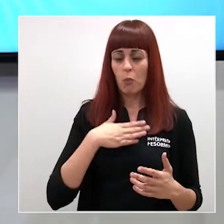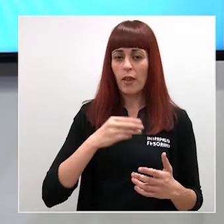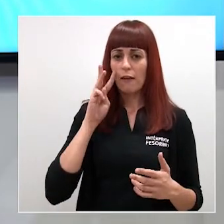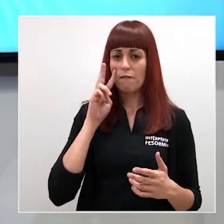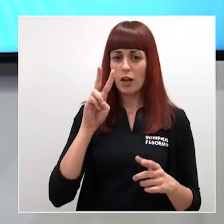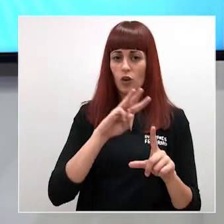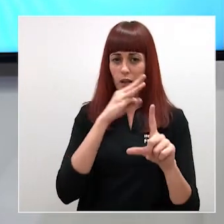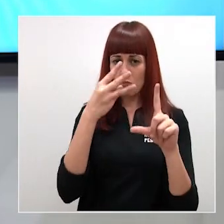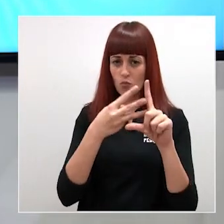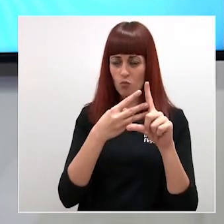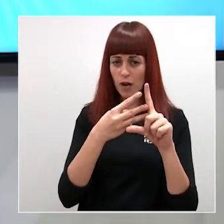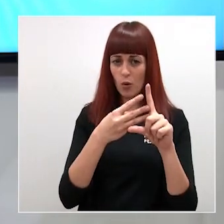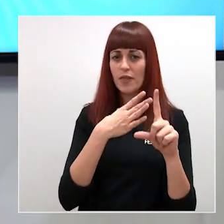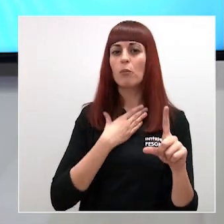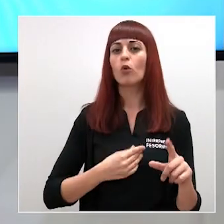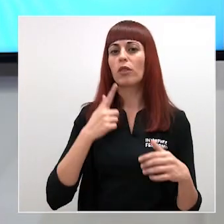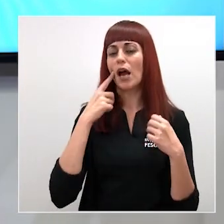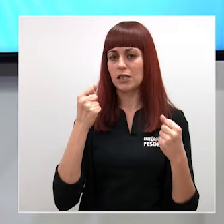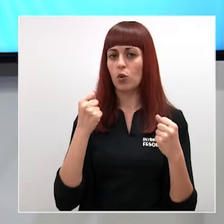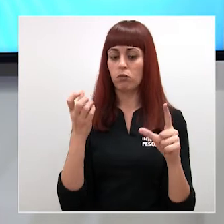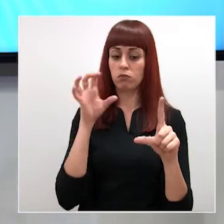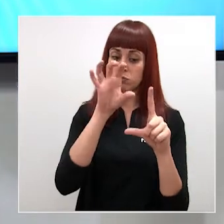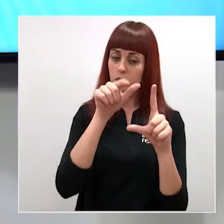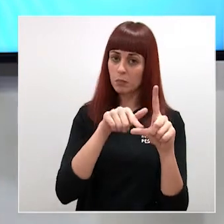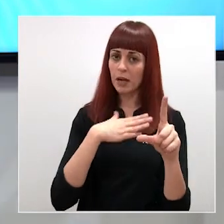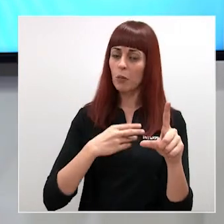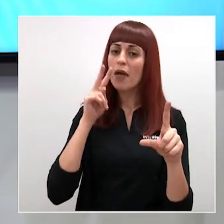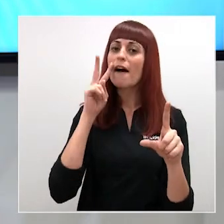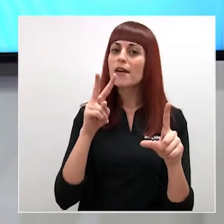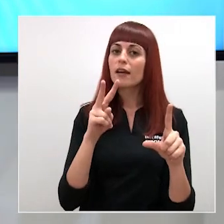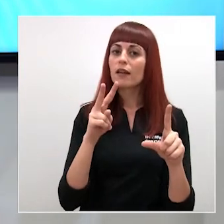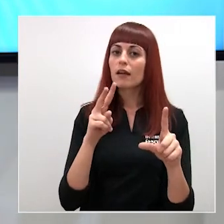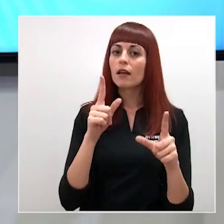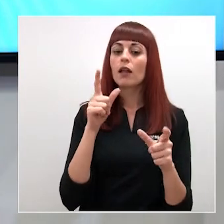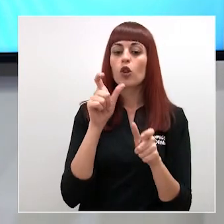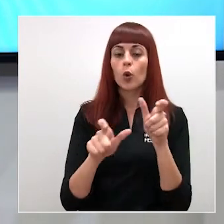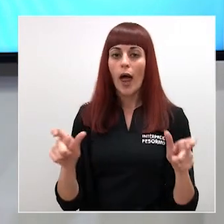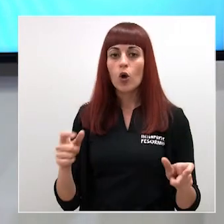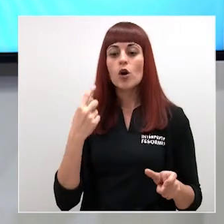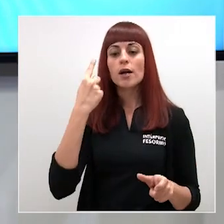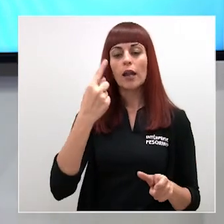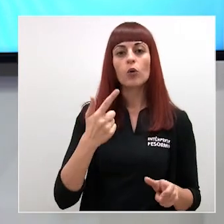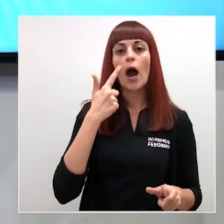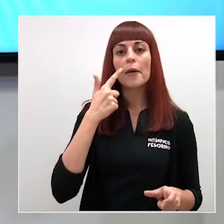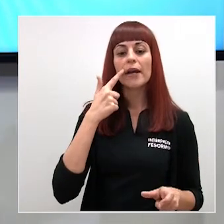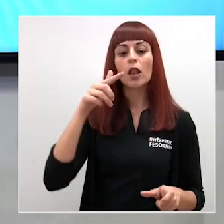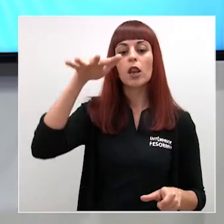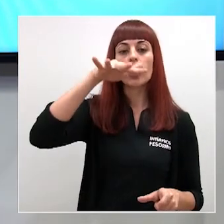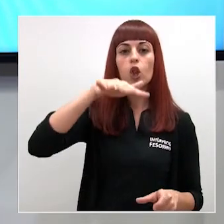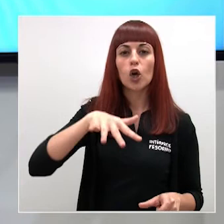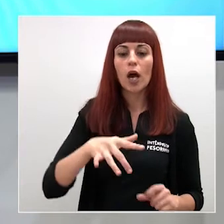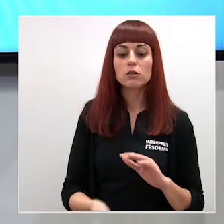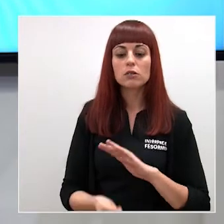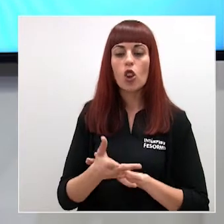el Geosalud que lo pusimos el otro día para que se pueda ver cada ciudadano puede ver exactamente dónde están los brotes y dónde